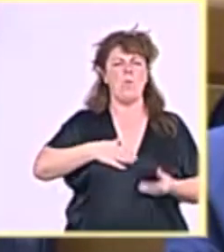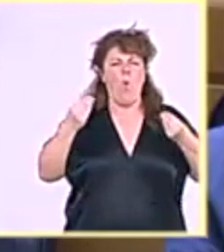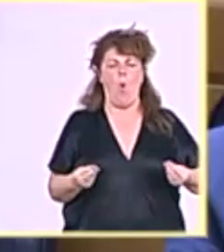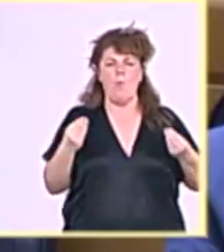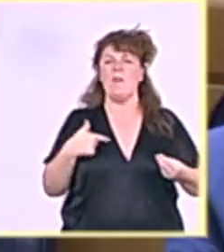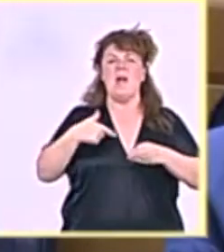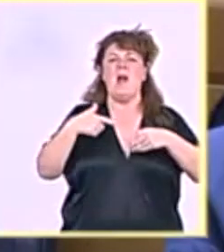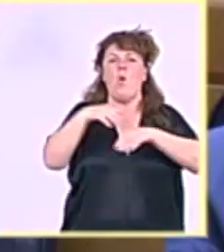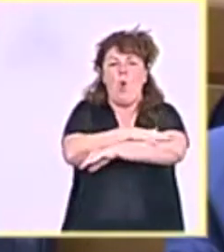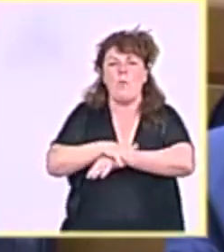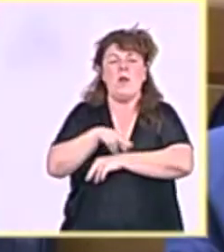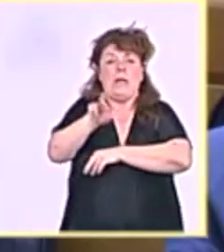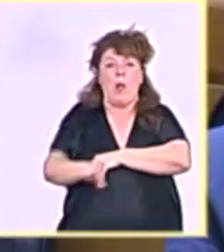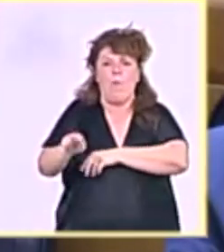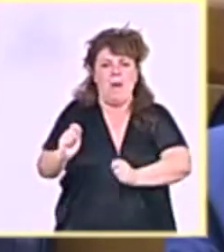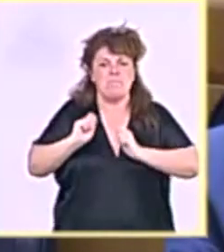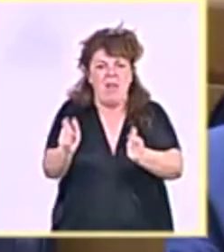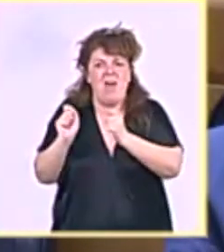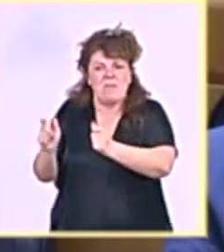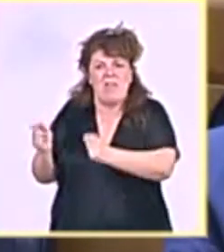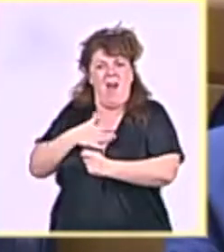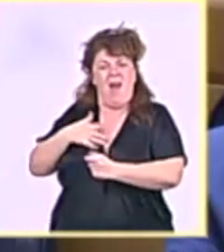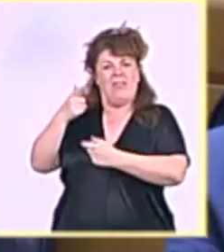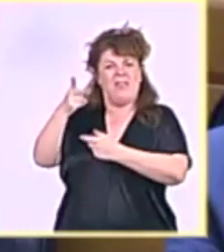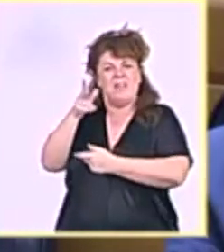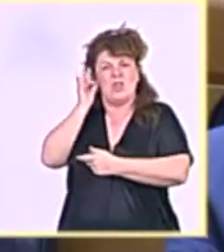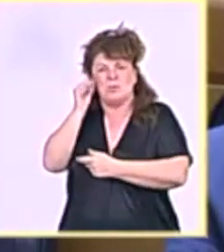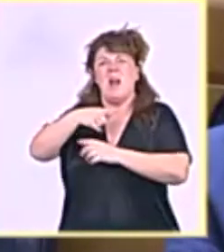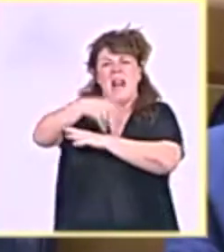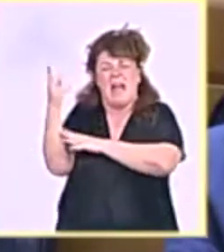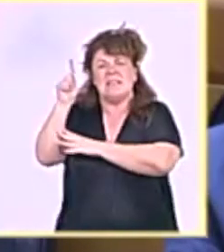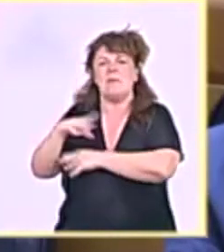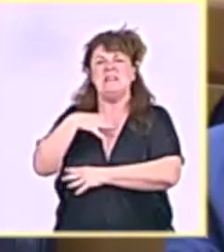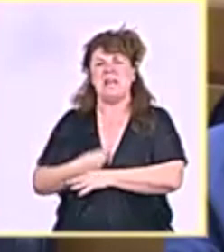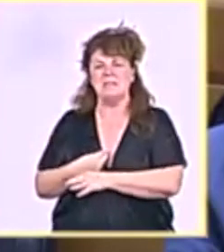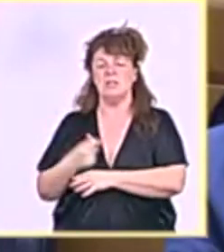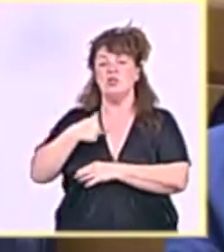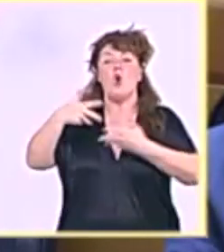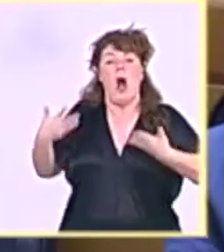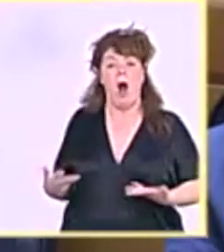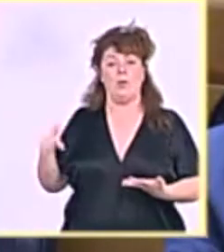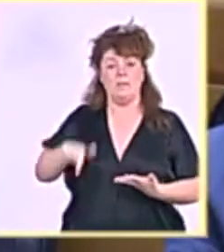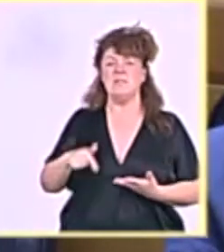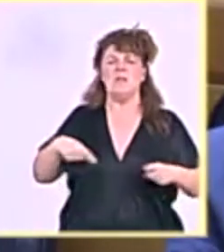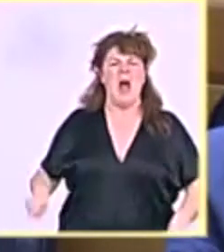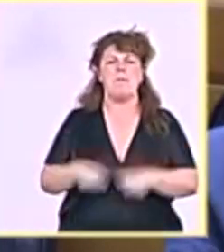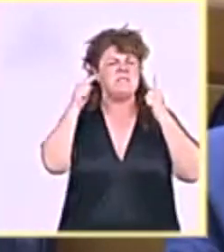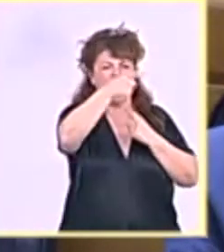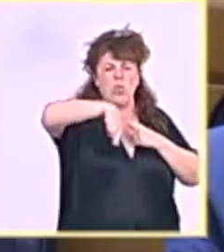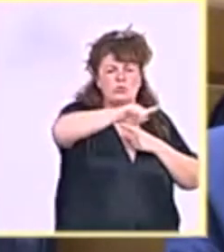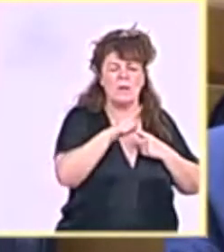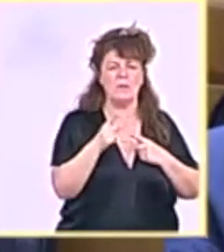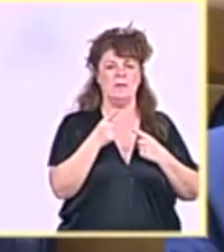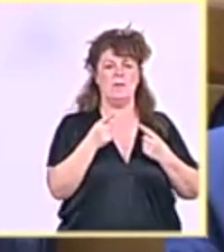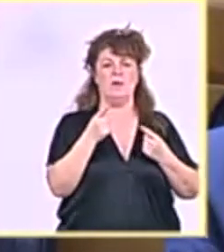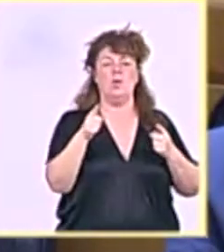las personas LGTBI y las trans. Y hoy, señoría, a pesar de ustedes, a pesar de ustedes, somos un ejemplo en Europa y en el mundo. Y